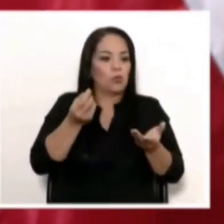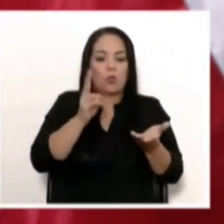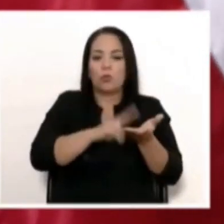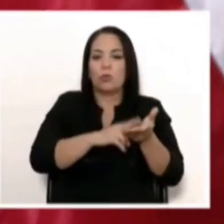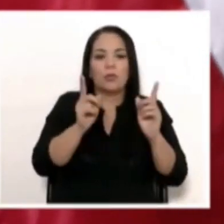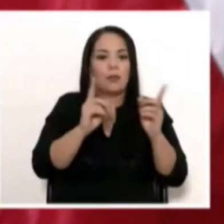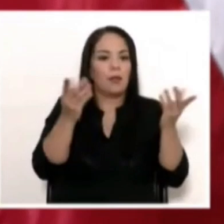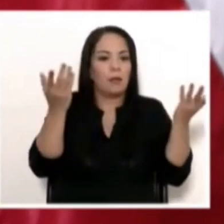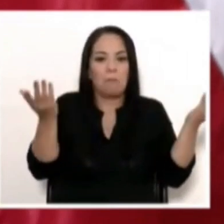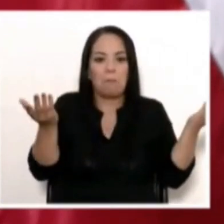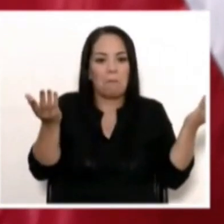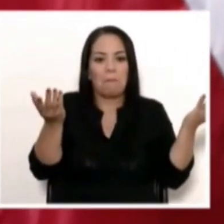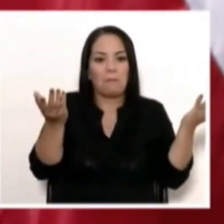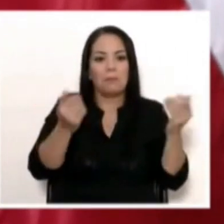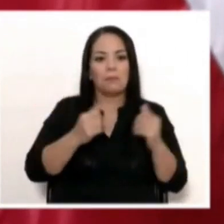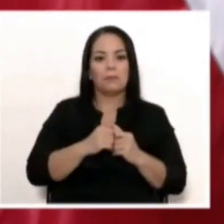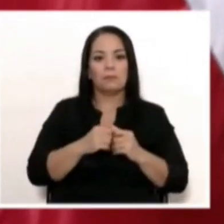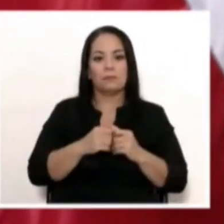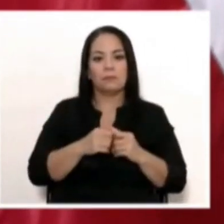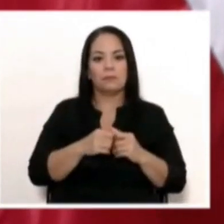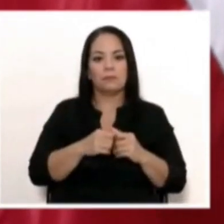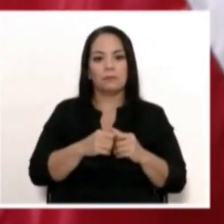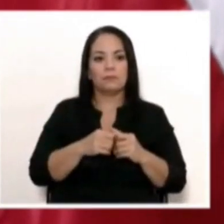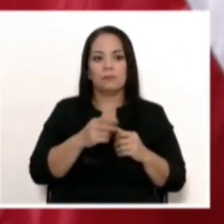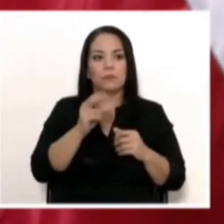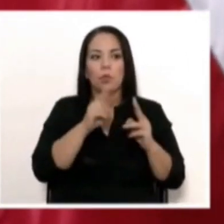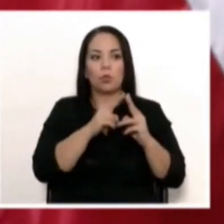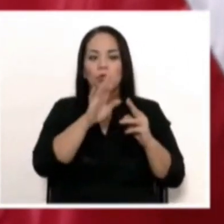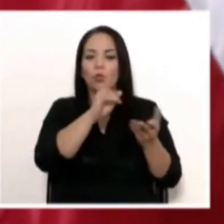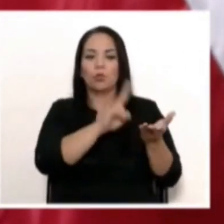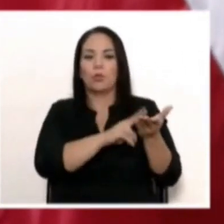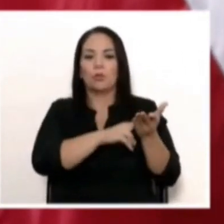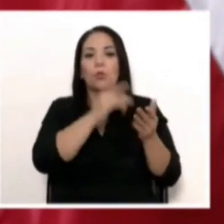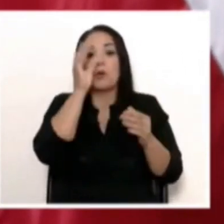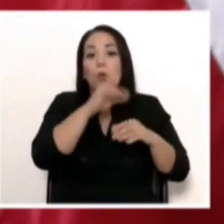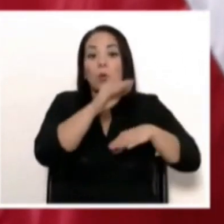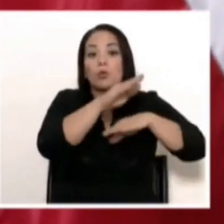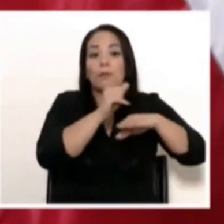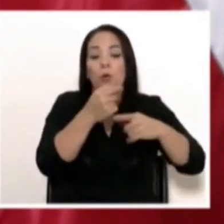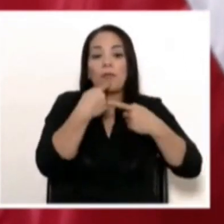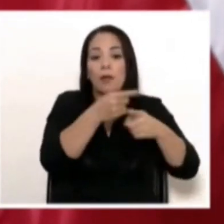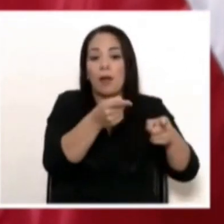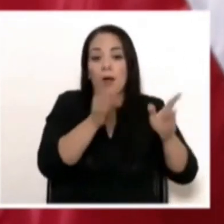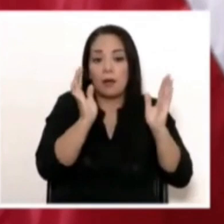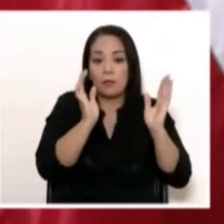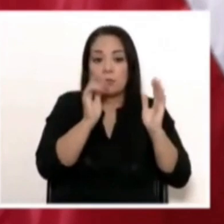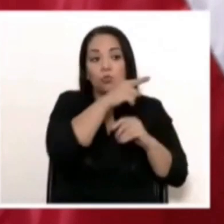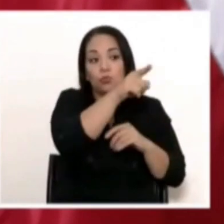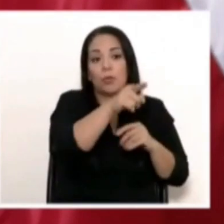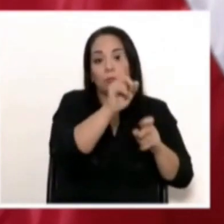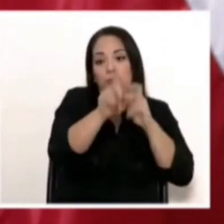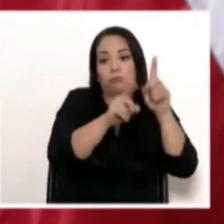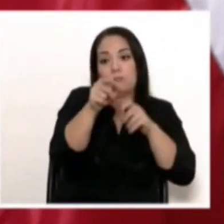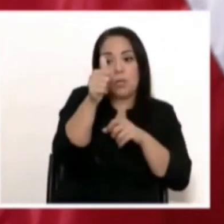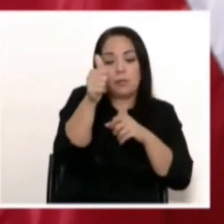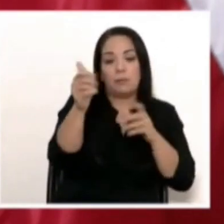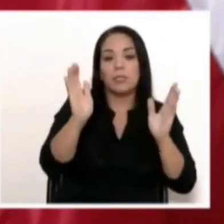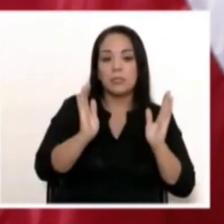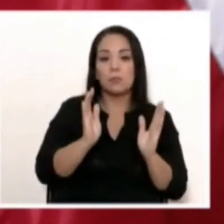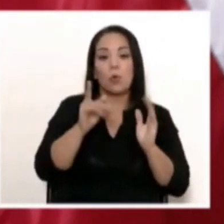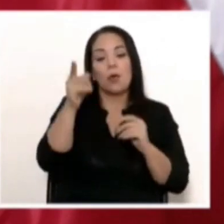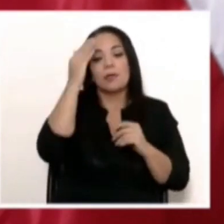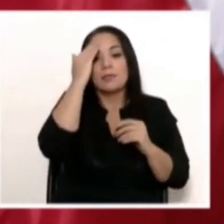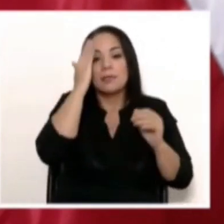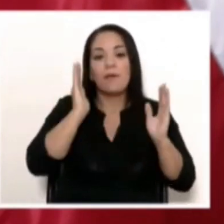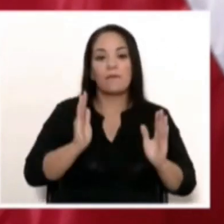no conozco su contrato, yo creo que lo llamaron a declarar, háganle las preguntas a él y él